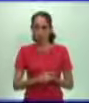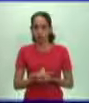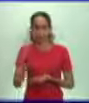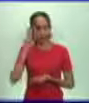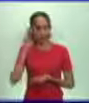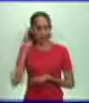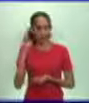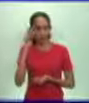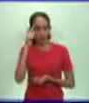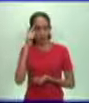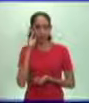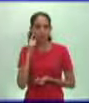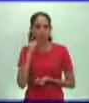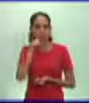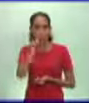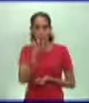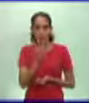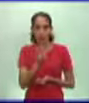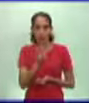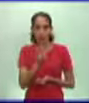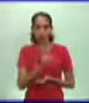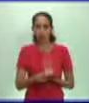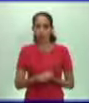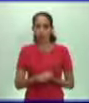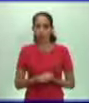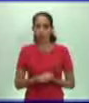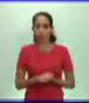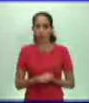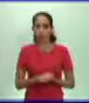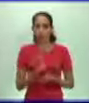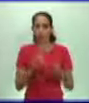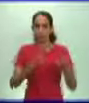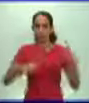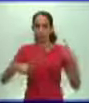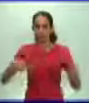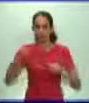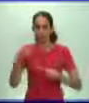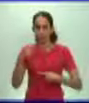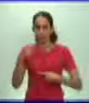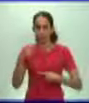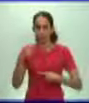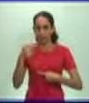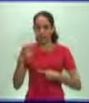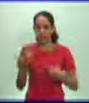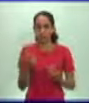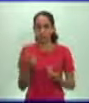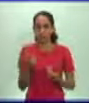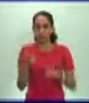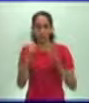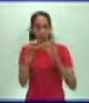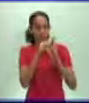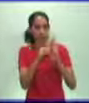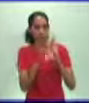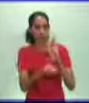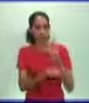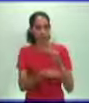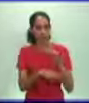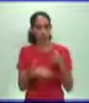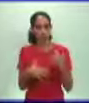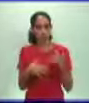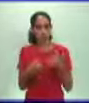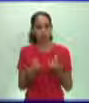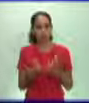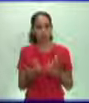siglo XIV, una de las principales medidas y de los cambios que se dan a las razones feudales está